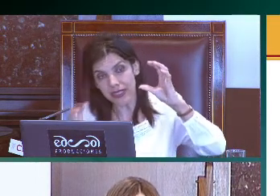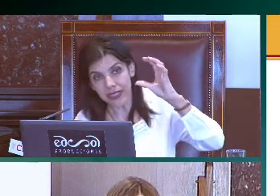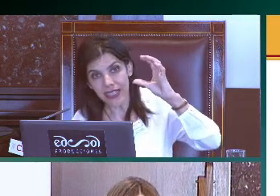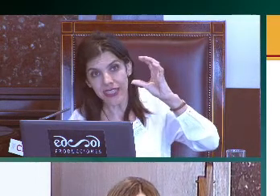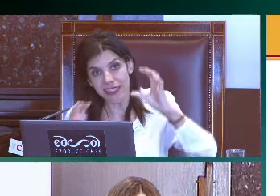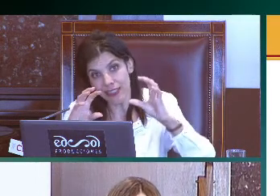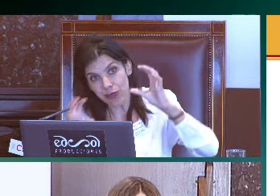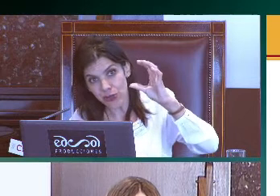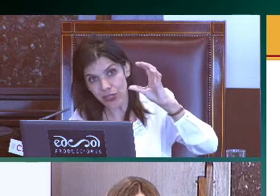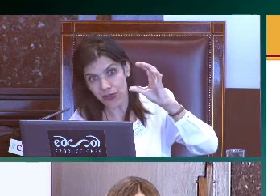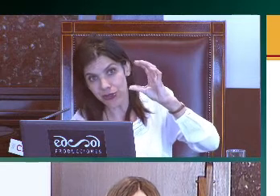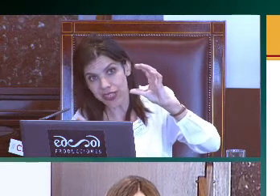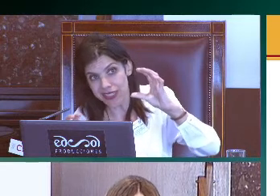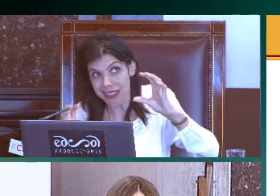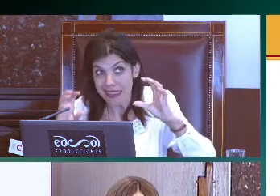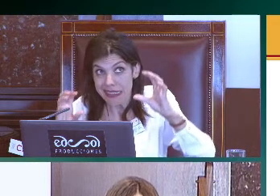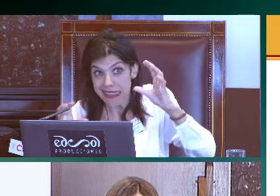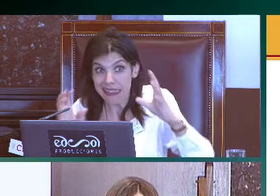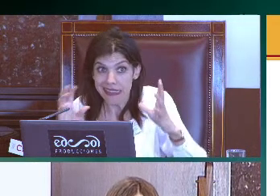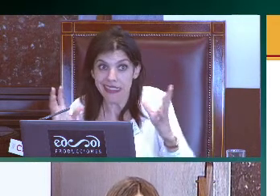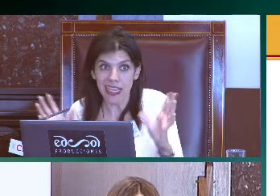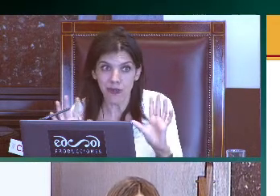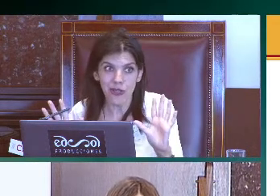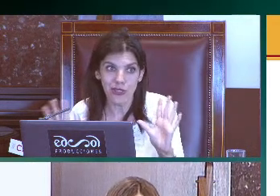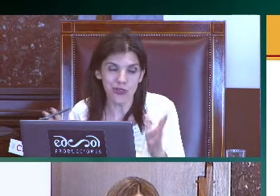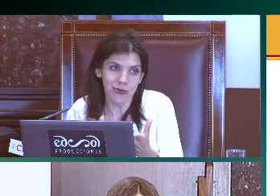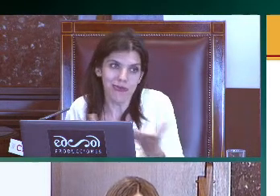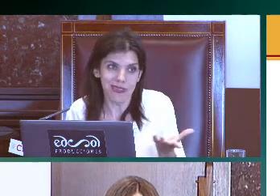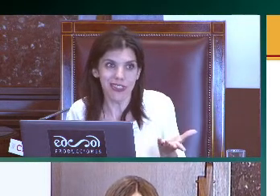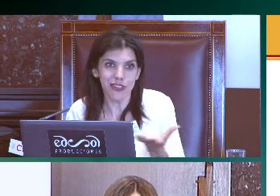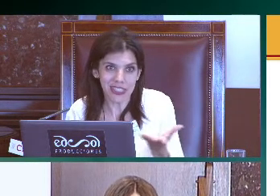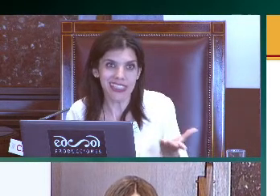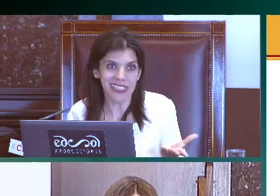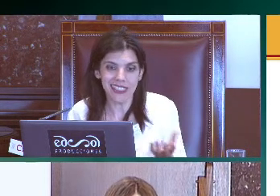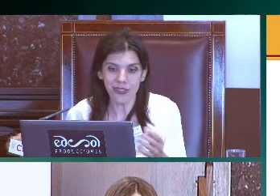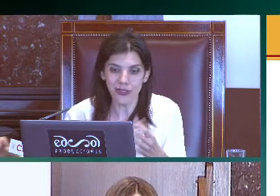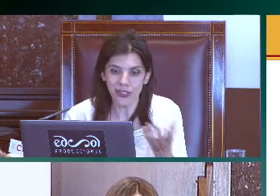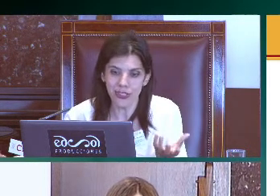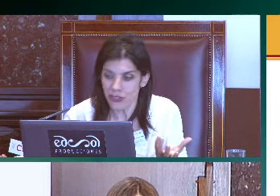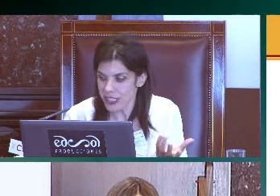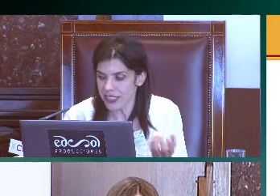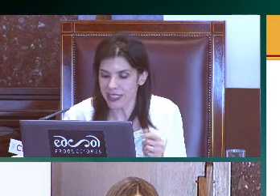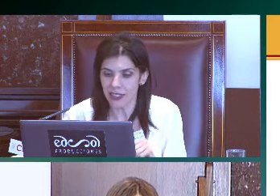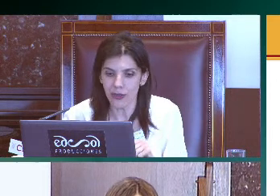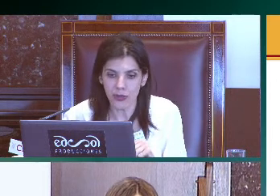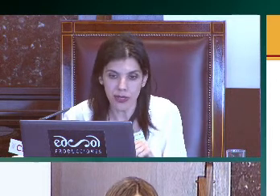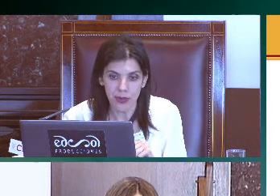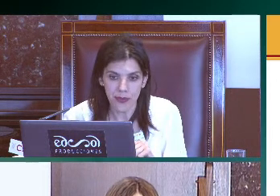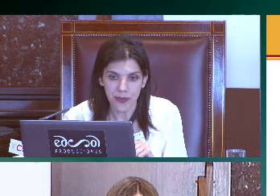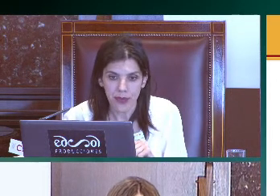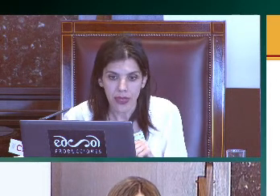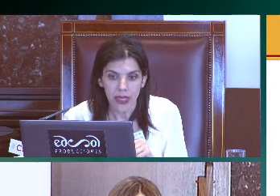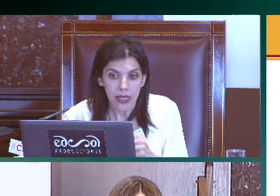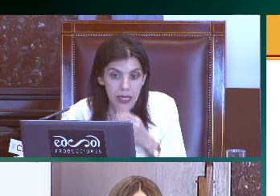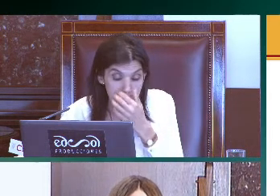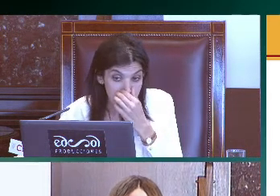preguntas disminuyen, cuando en realidad a lo mejor no tiene ese sentido, no tiene ese sentido evolutivo.